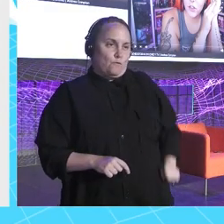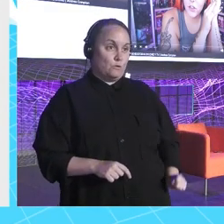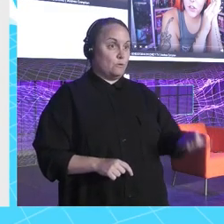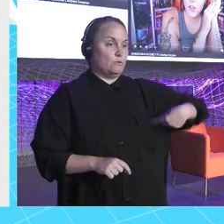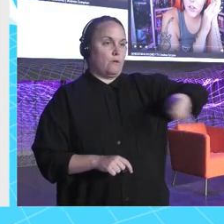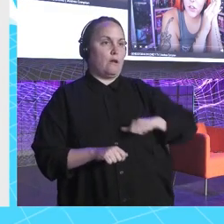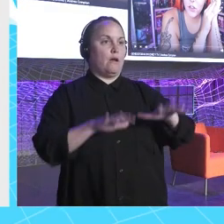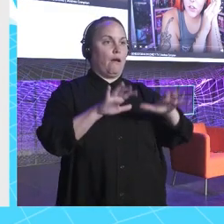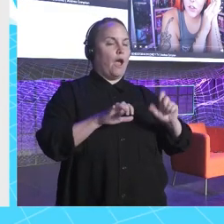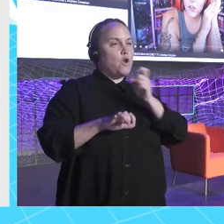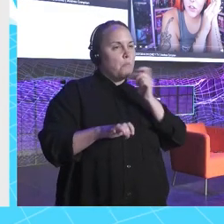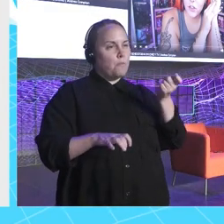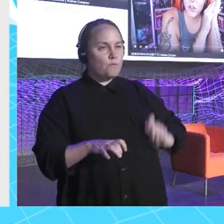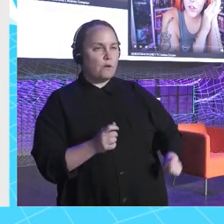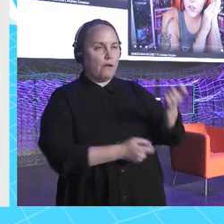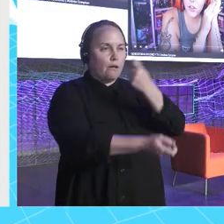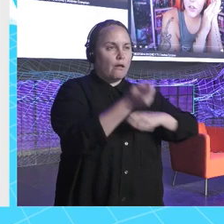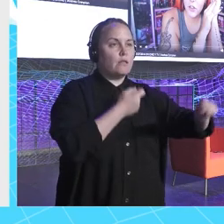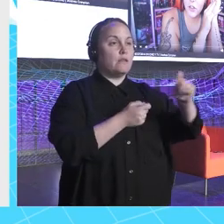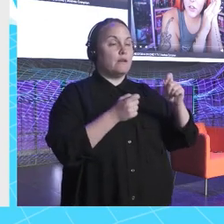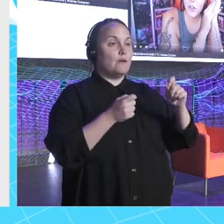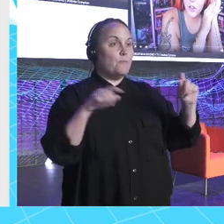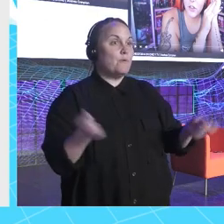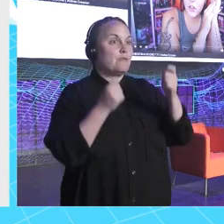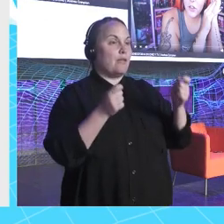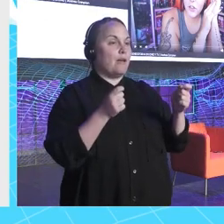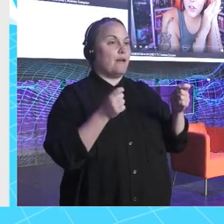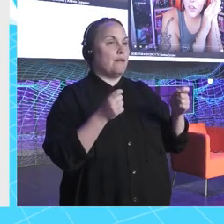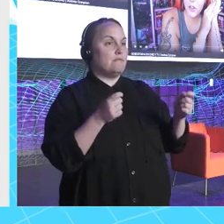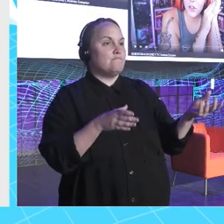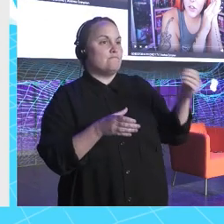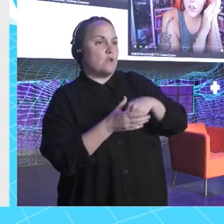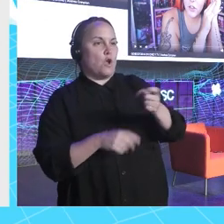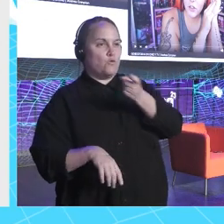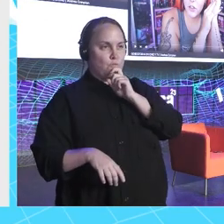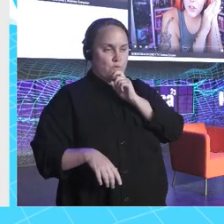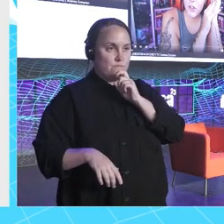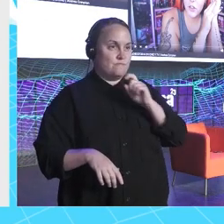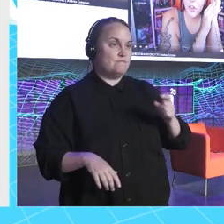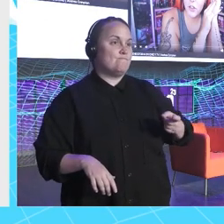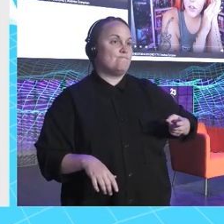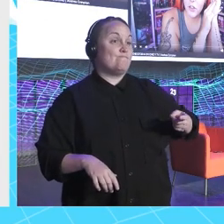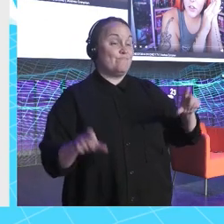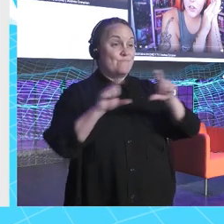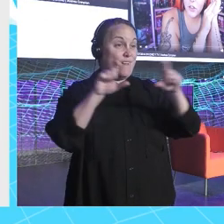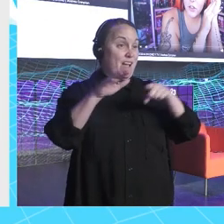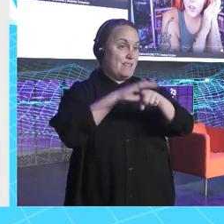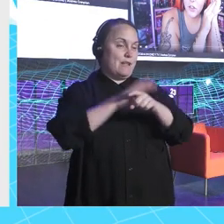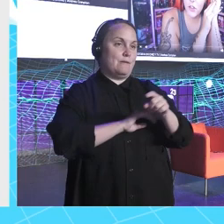profesión. No sabías bien cómo meter publicidades. Antes habéis tenido BID, la agencia, que lo han vivido como desde el otro lado.